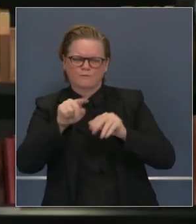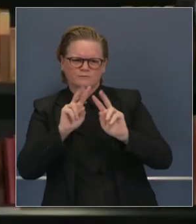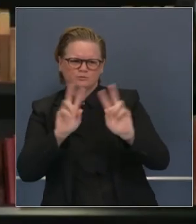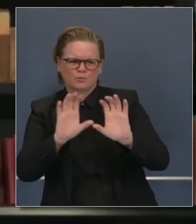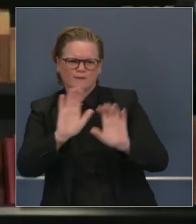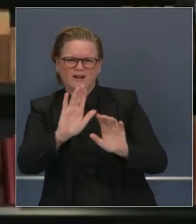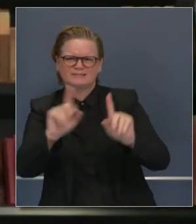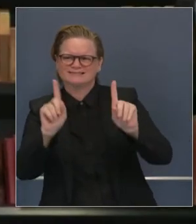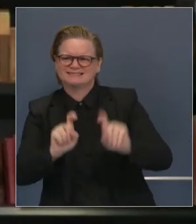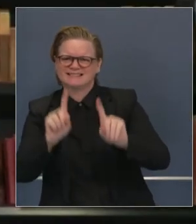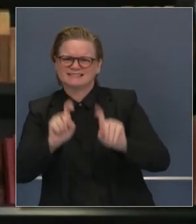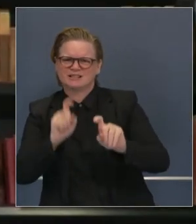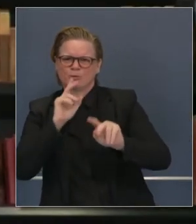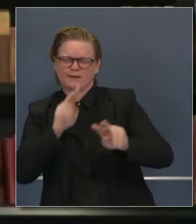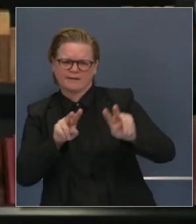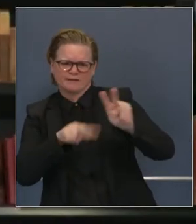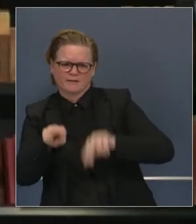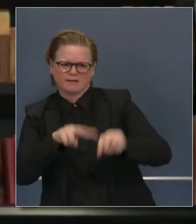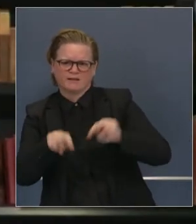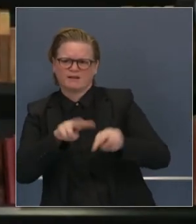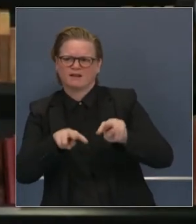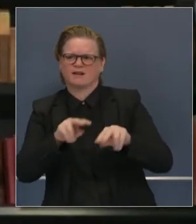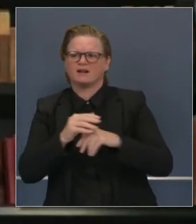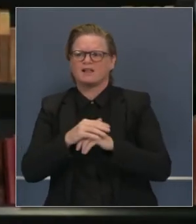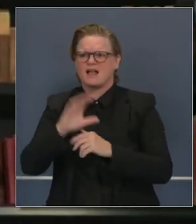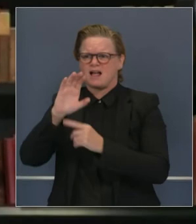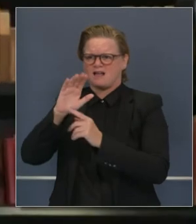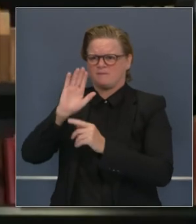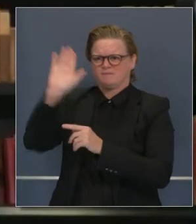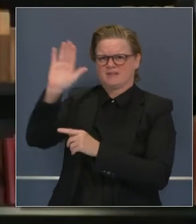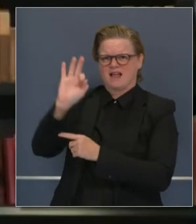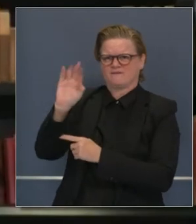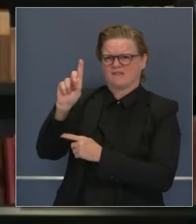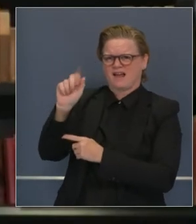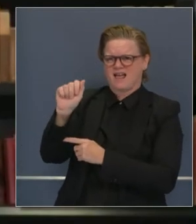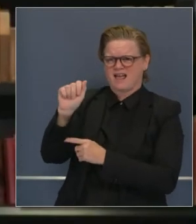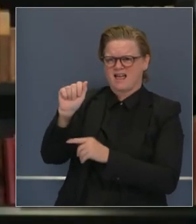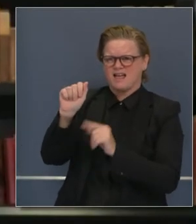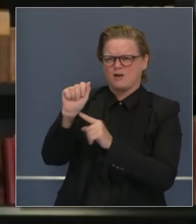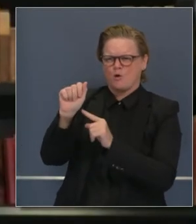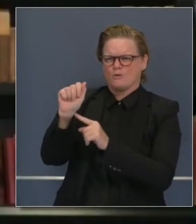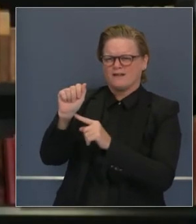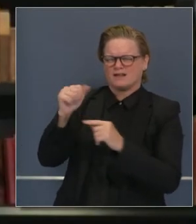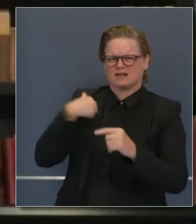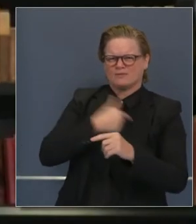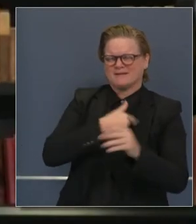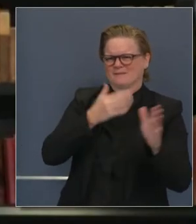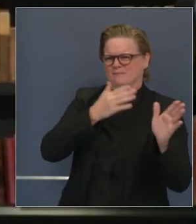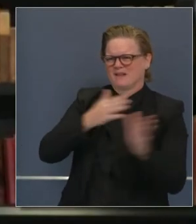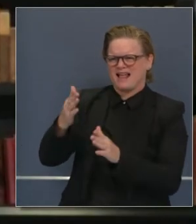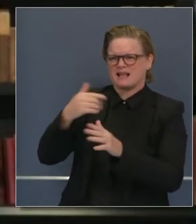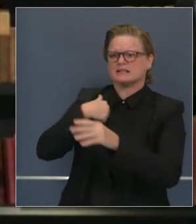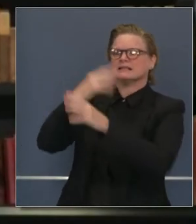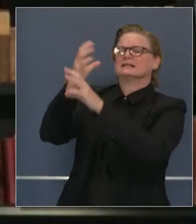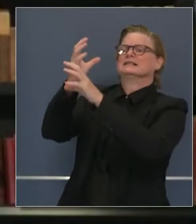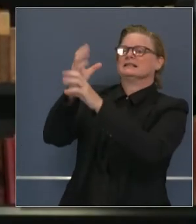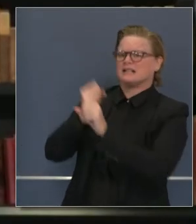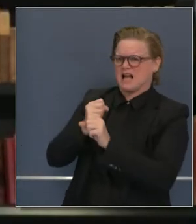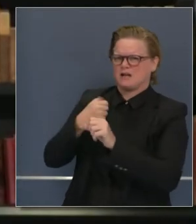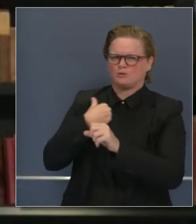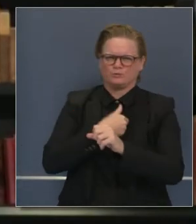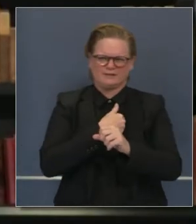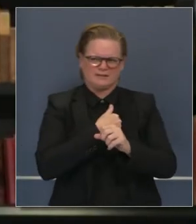publicaron, presentadas por el FDA, revisaron dos de esas pruebas. Estamos esperando los detalles de la tercera prueba.